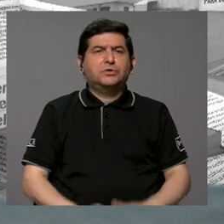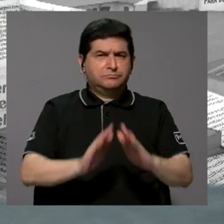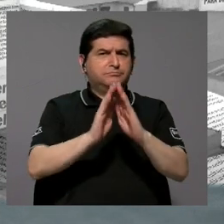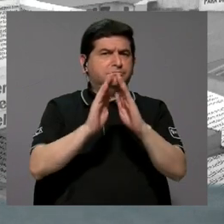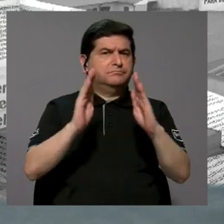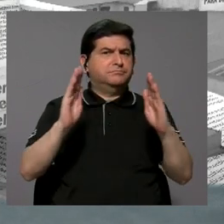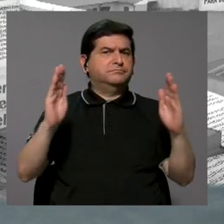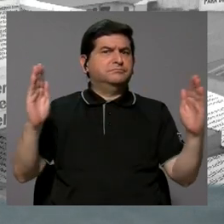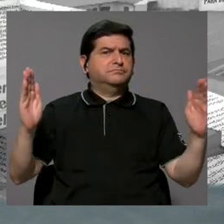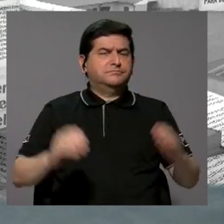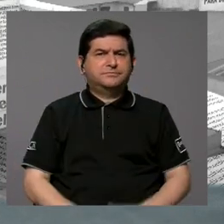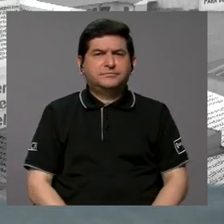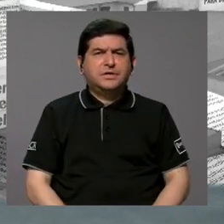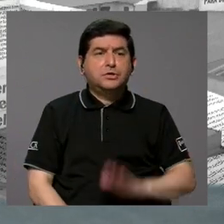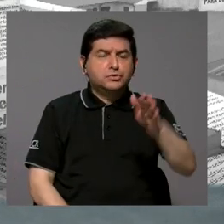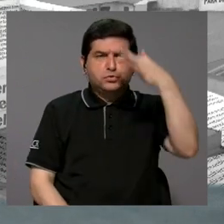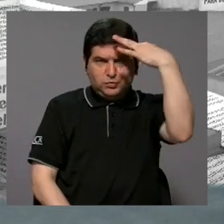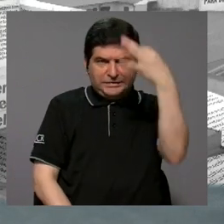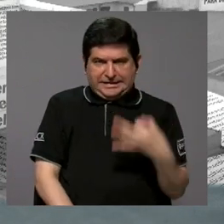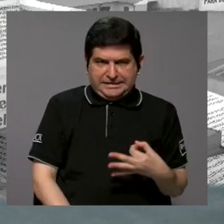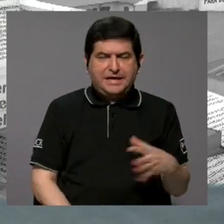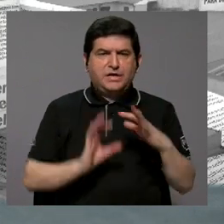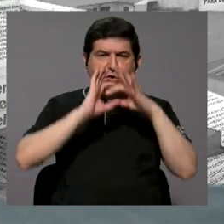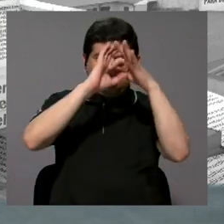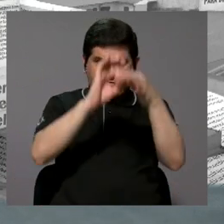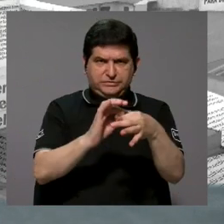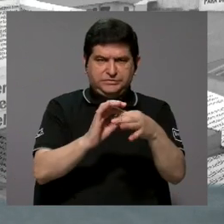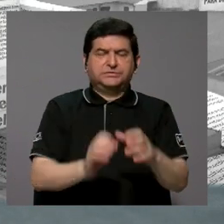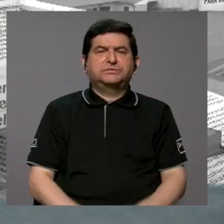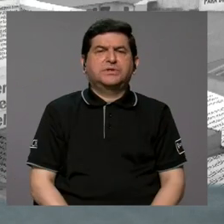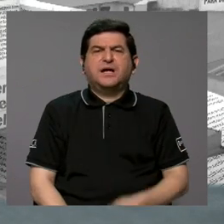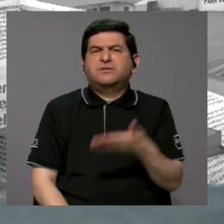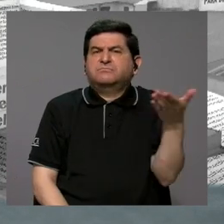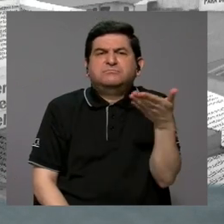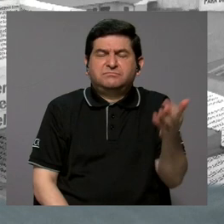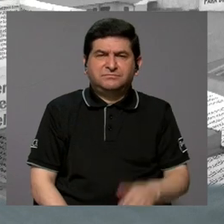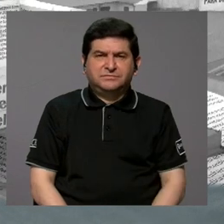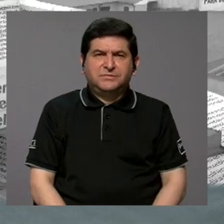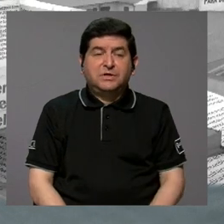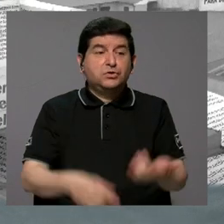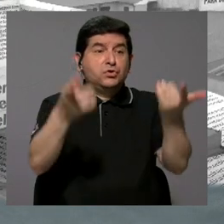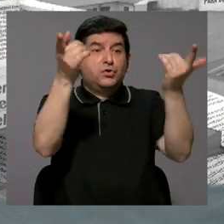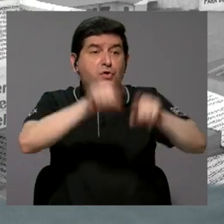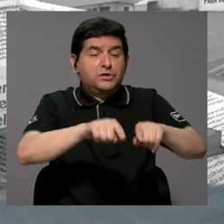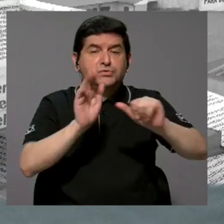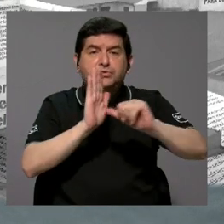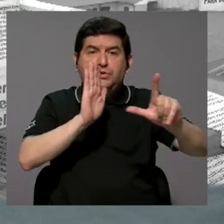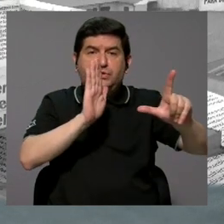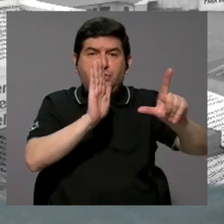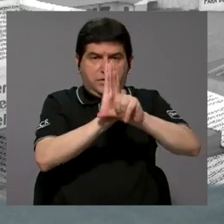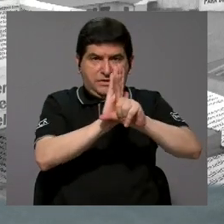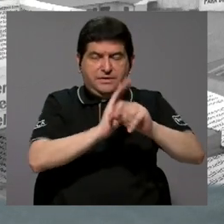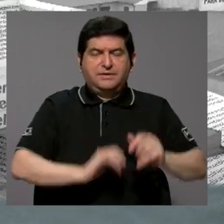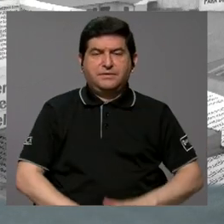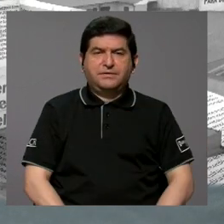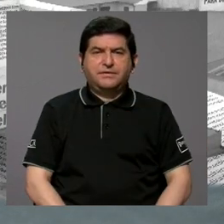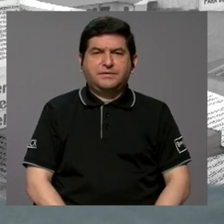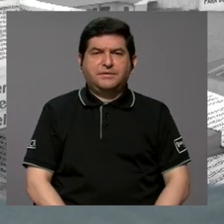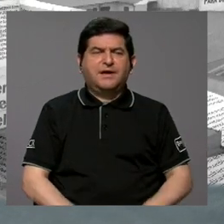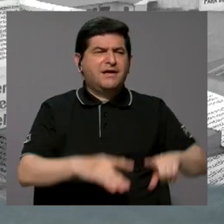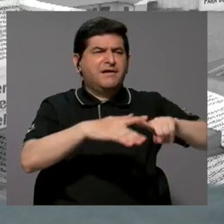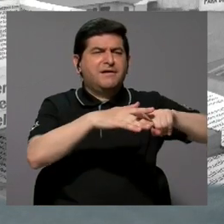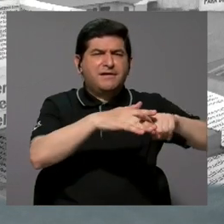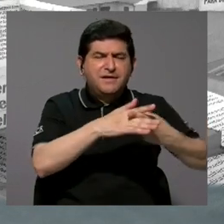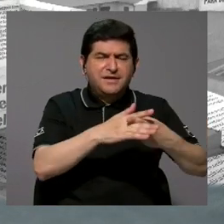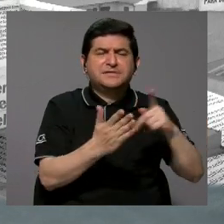extenso de su posición en relación con lo que pasó en la Asamblea Legislativa, cómo